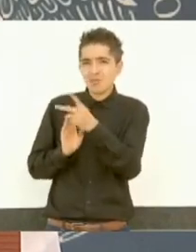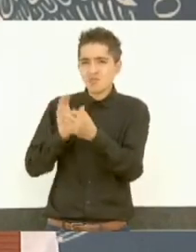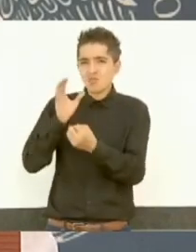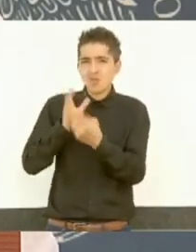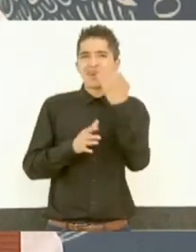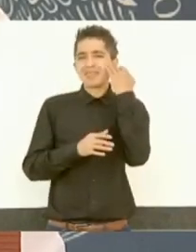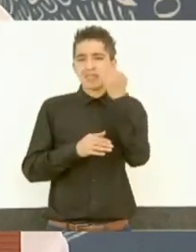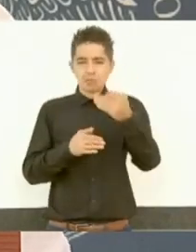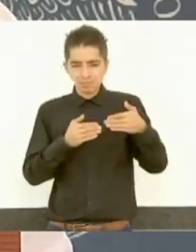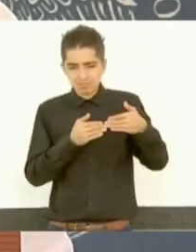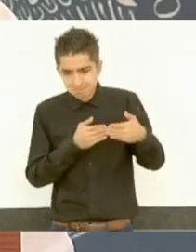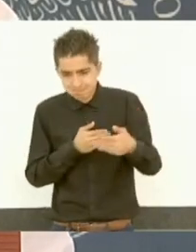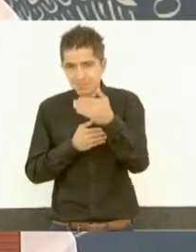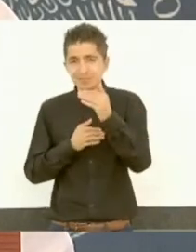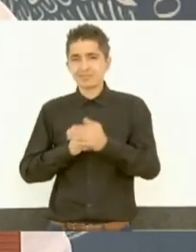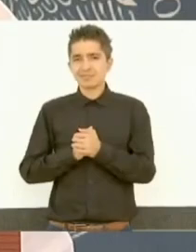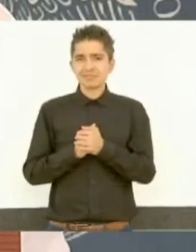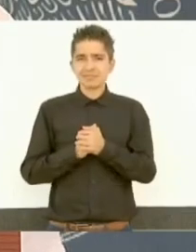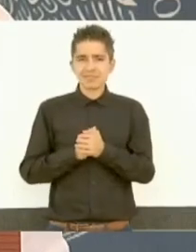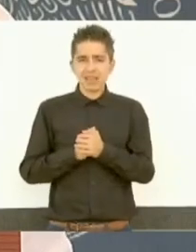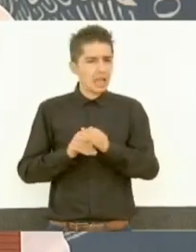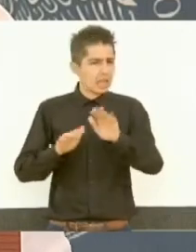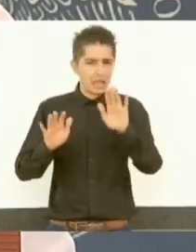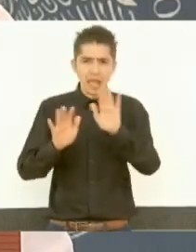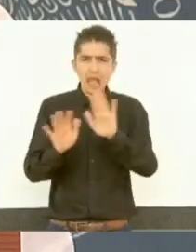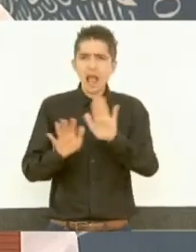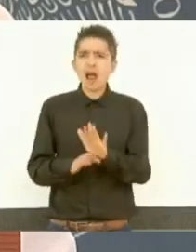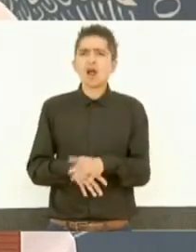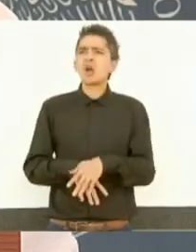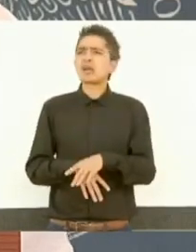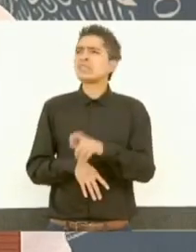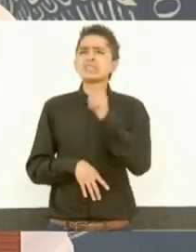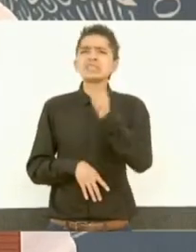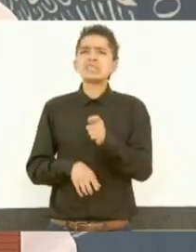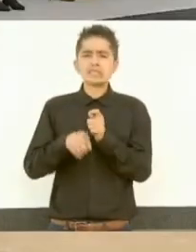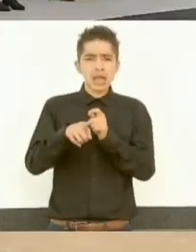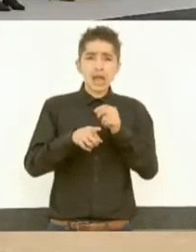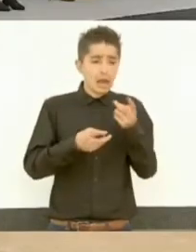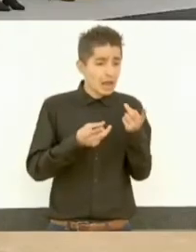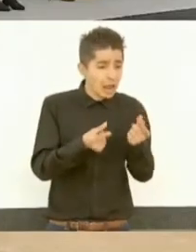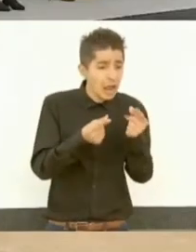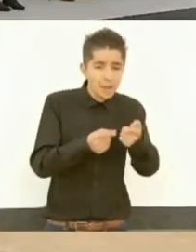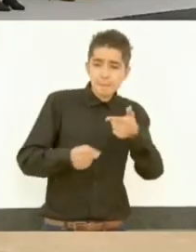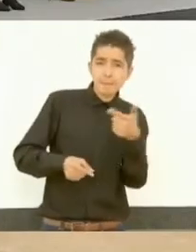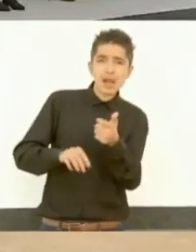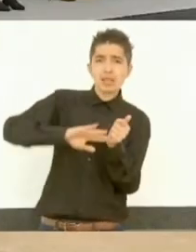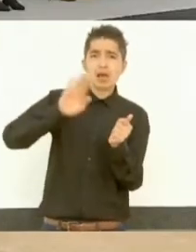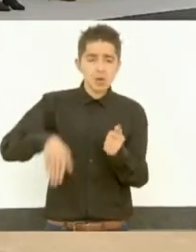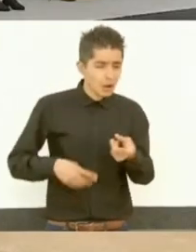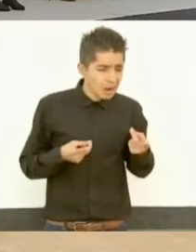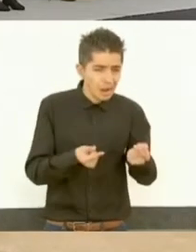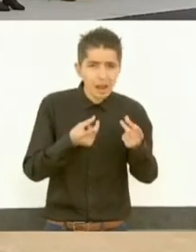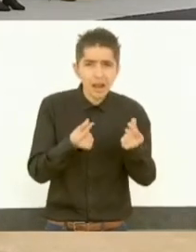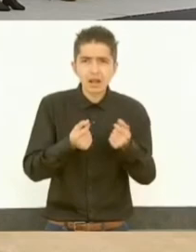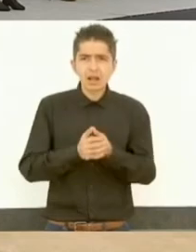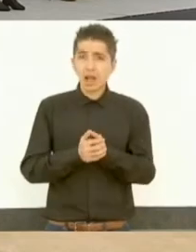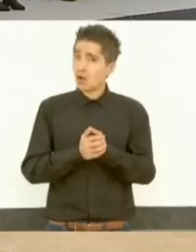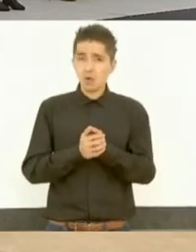nuevos tiempos, ya no es mátalos en caliente, ya no es